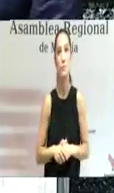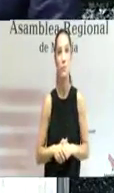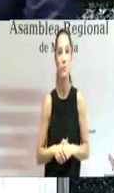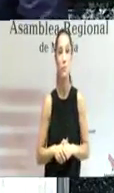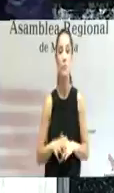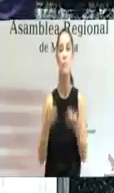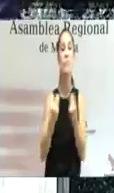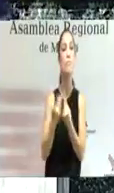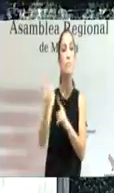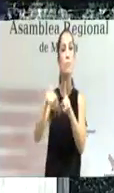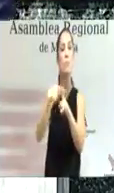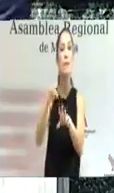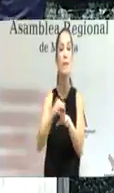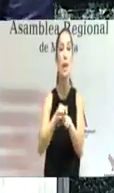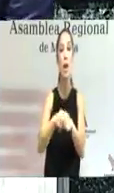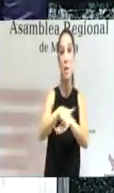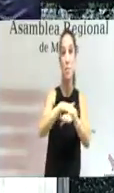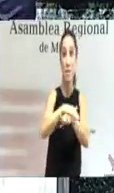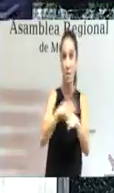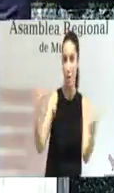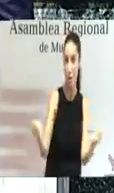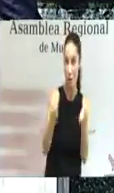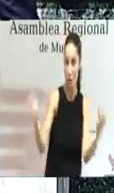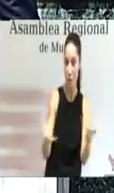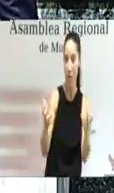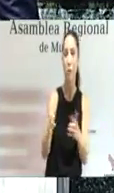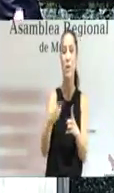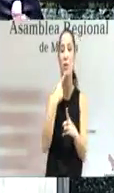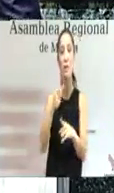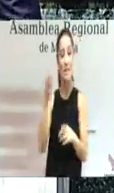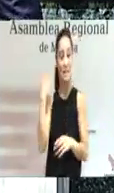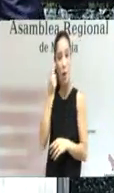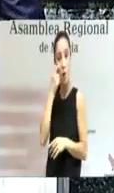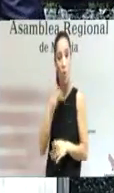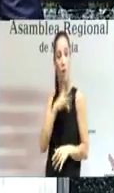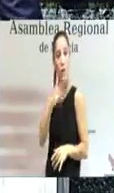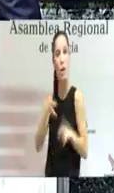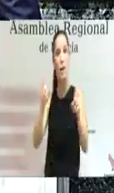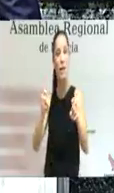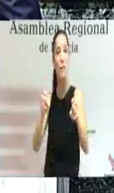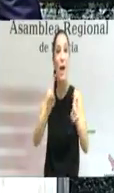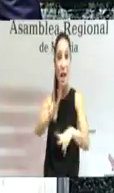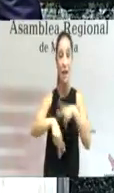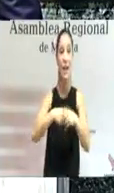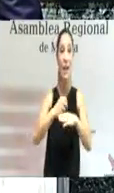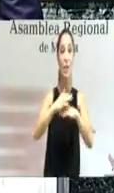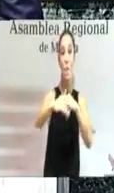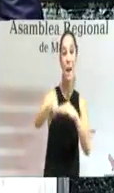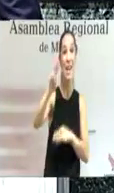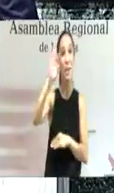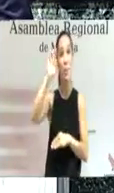Junto a ello, el Ministerio de Fomento anunció en junio la adjudicación definitiva de las obras de la regeneración de la Bahía de Polmán